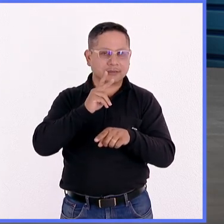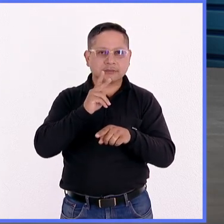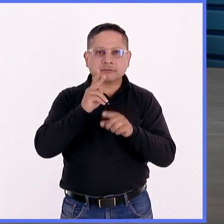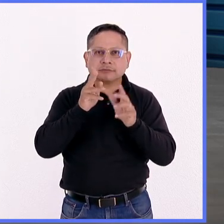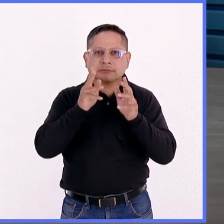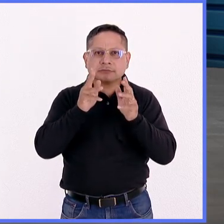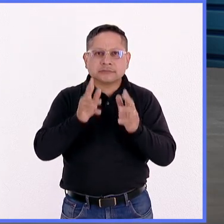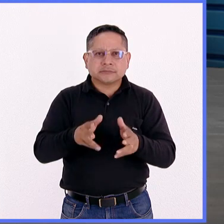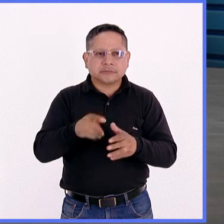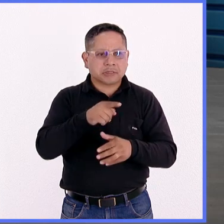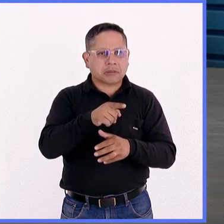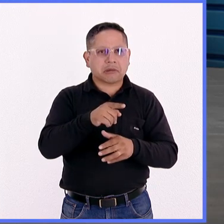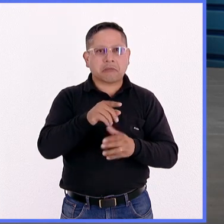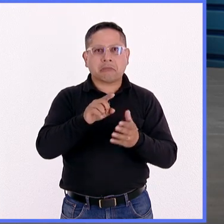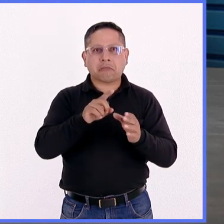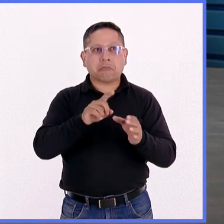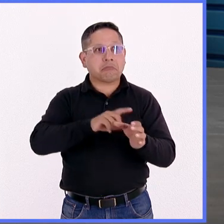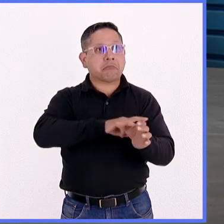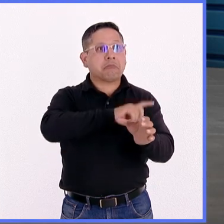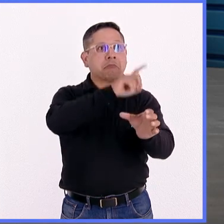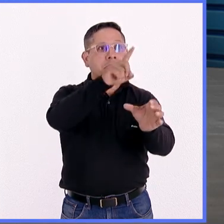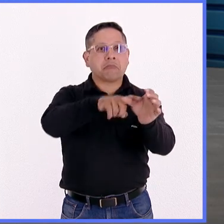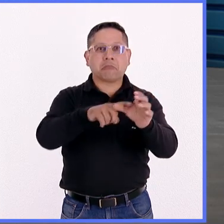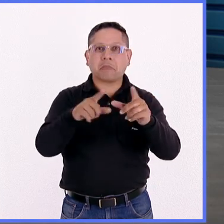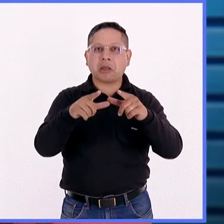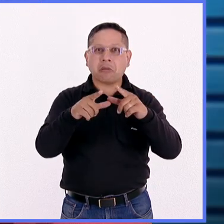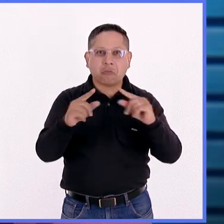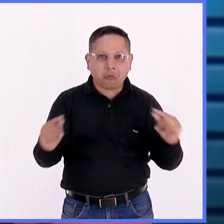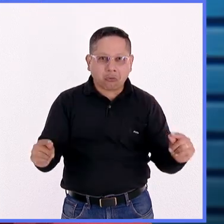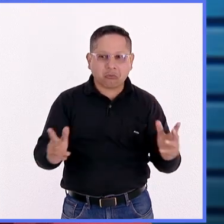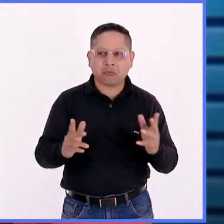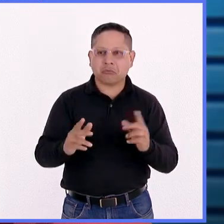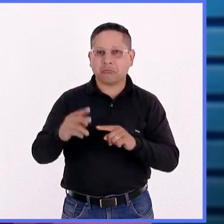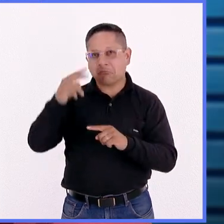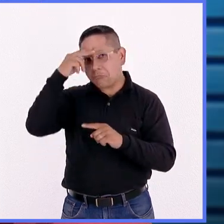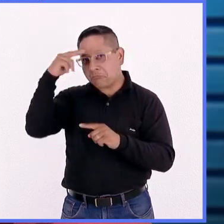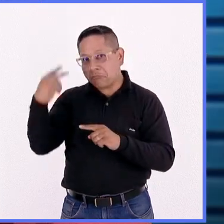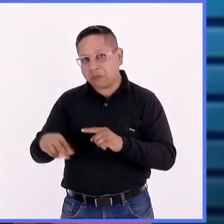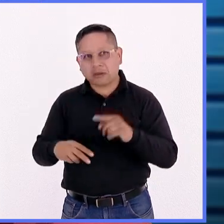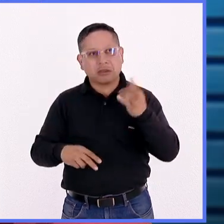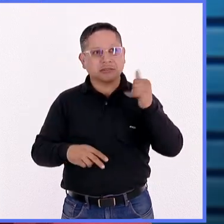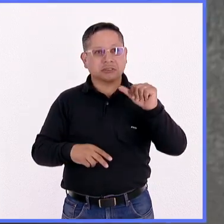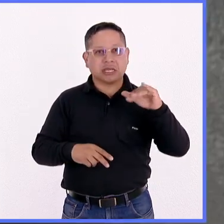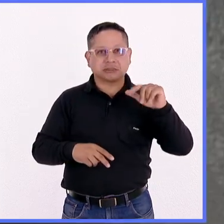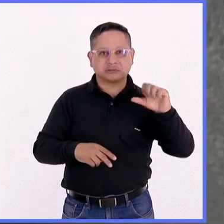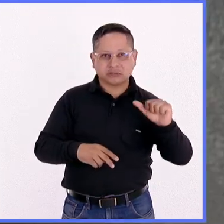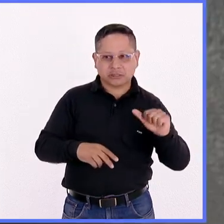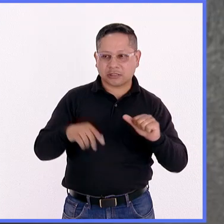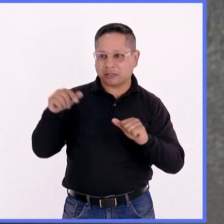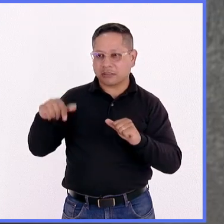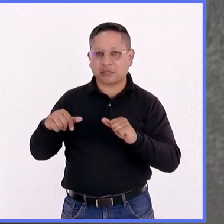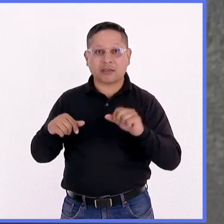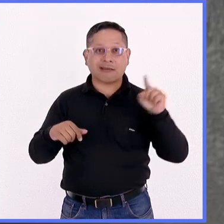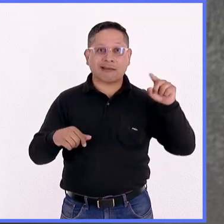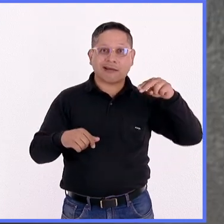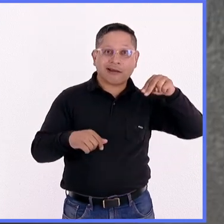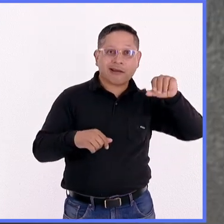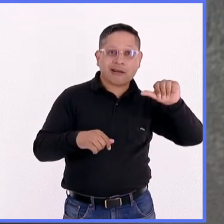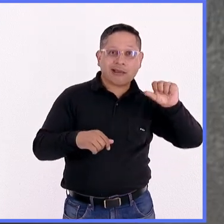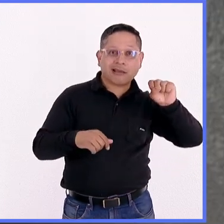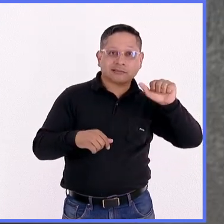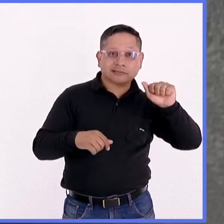incrustados en Japón, en la Agencia Espacial Yaxa, en México, en la Agencia Espacial Mexicana, incluso en la NASA, haciendo